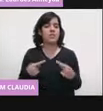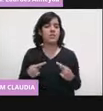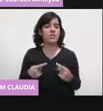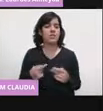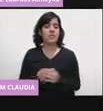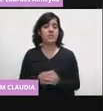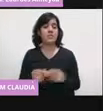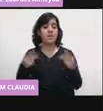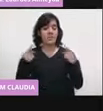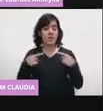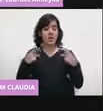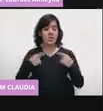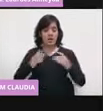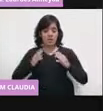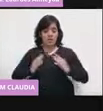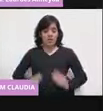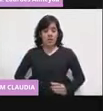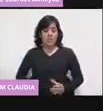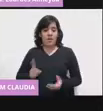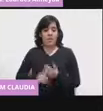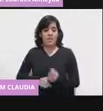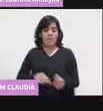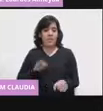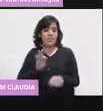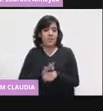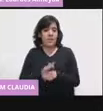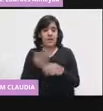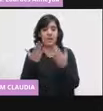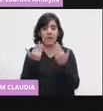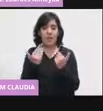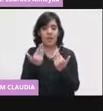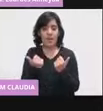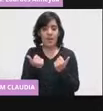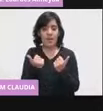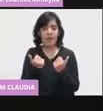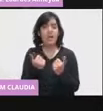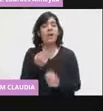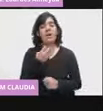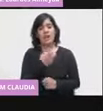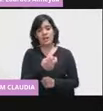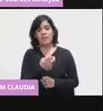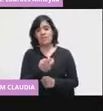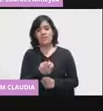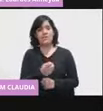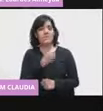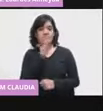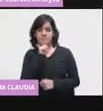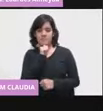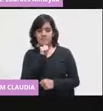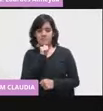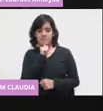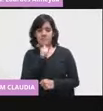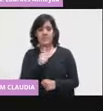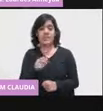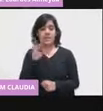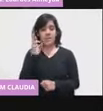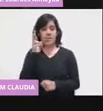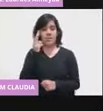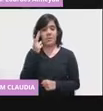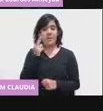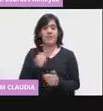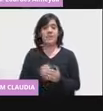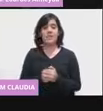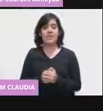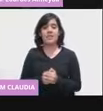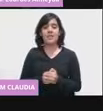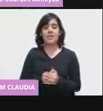inmunodepresión, como la vacuna es lo mismo que acabo de decir, no se realizó ni de virus vivos atenuados,